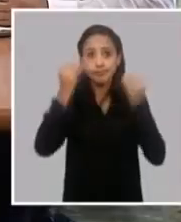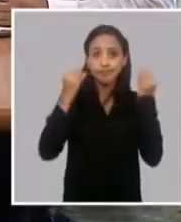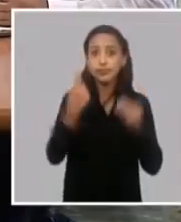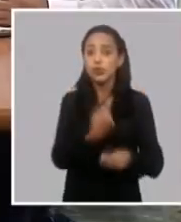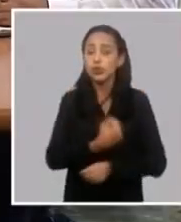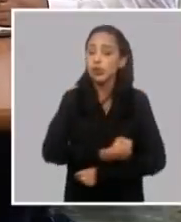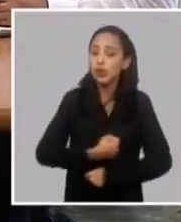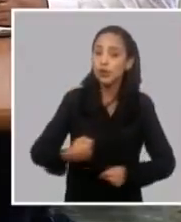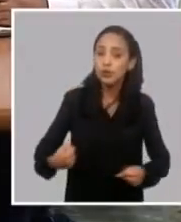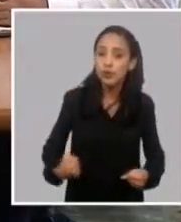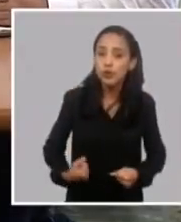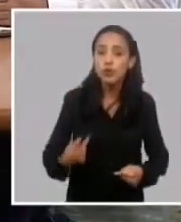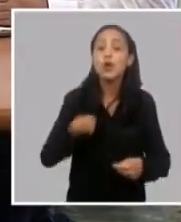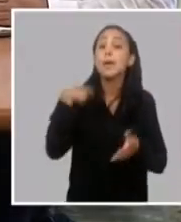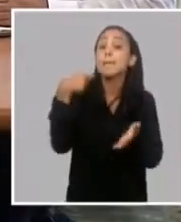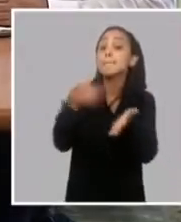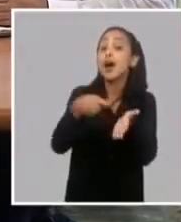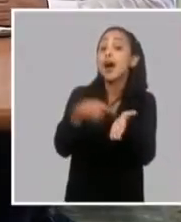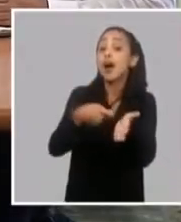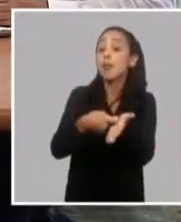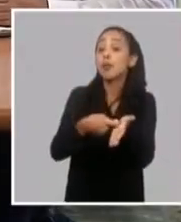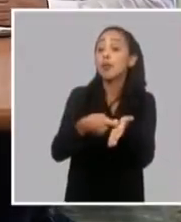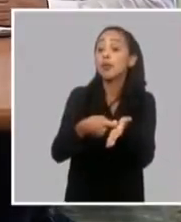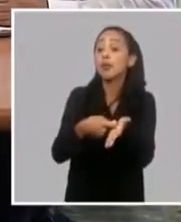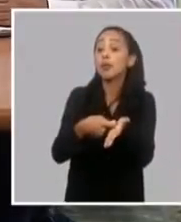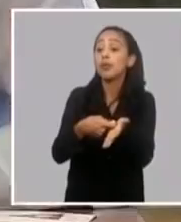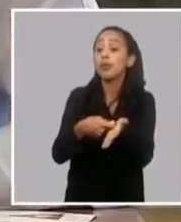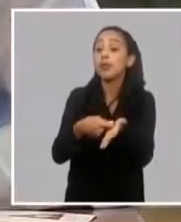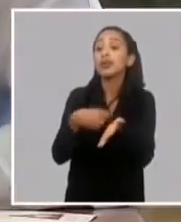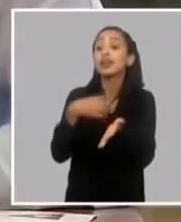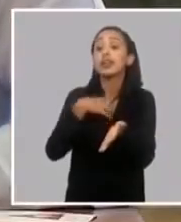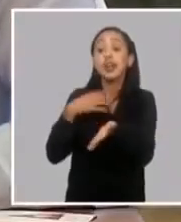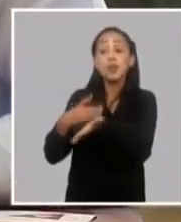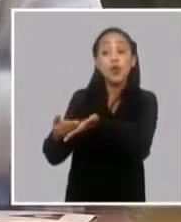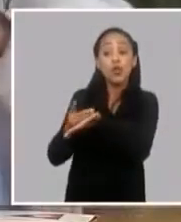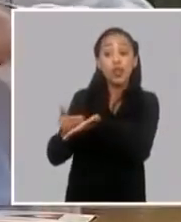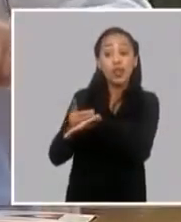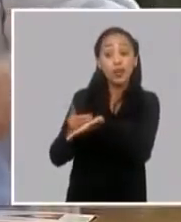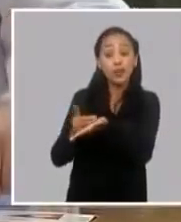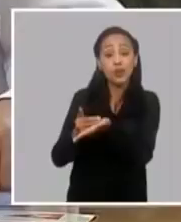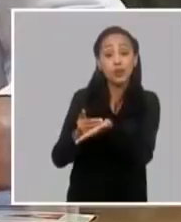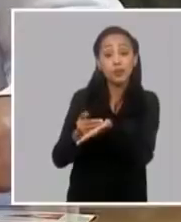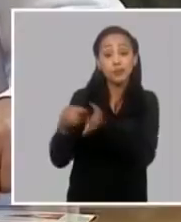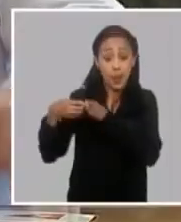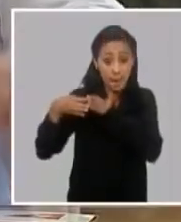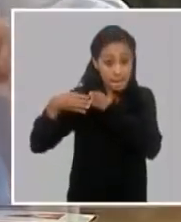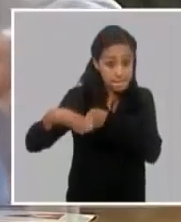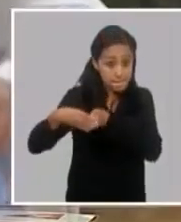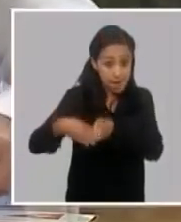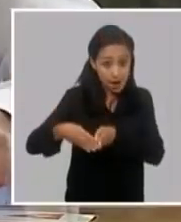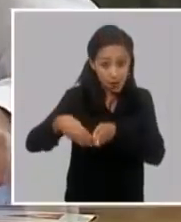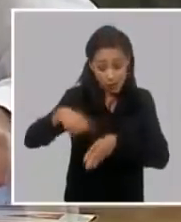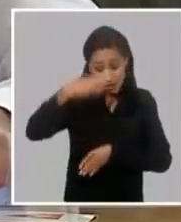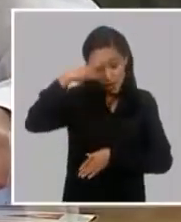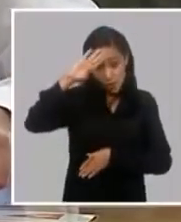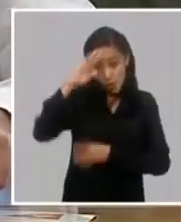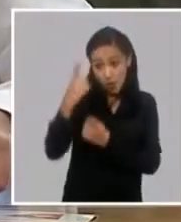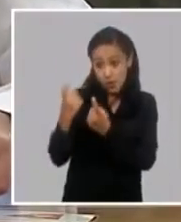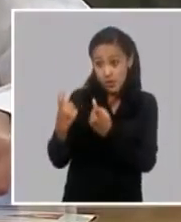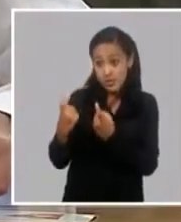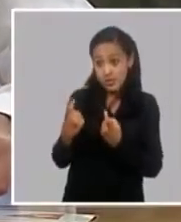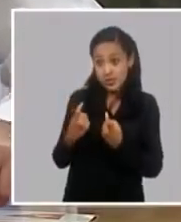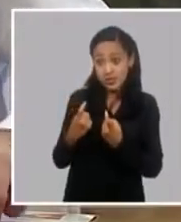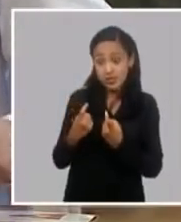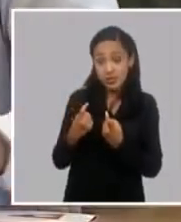el esfuerzo y lo pagamos y como debemos a ese suministrador el barco entra a Cuba con lo que necesitamos